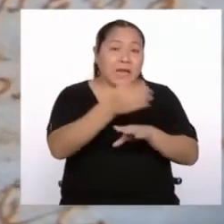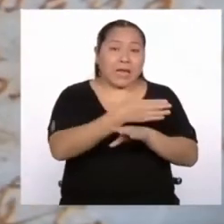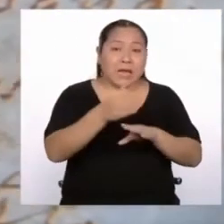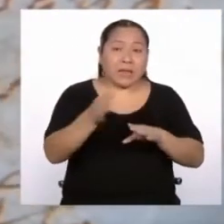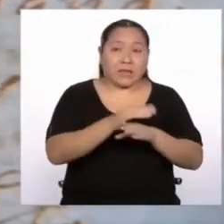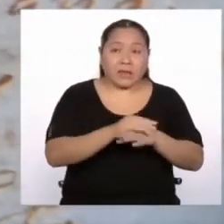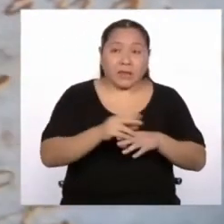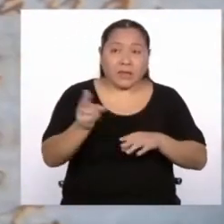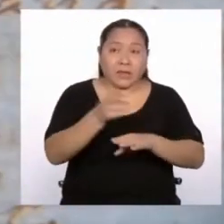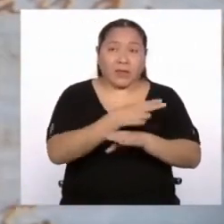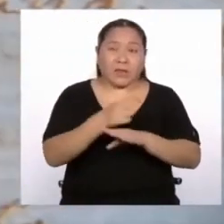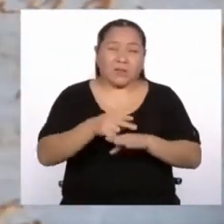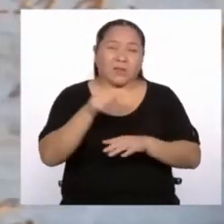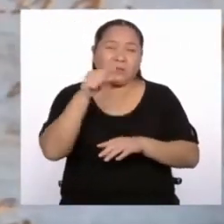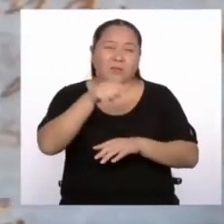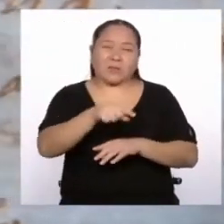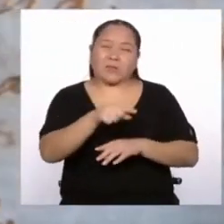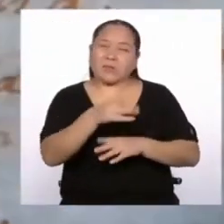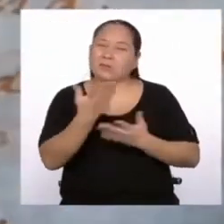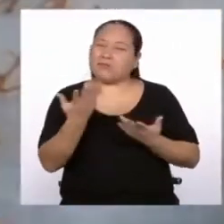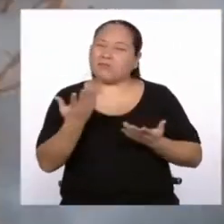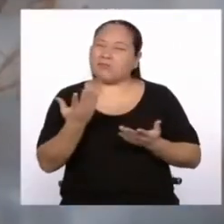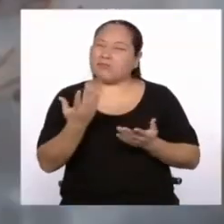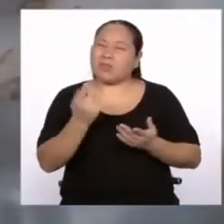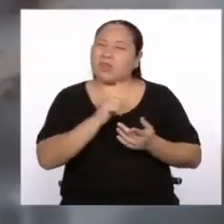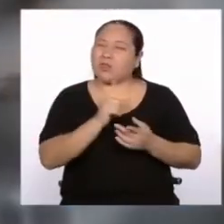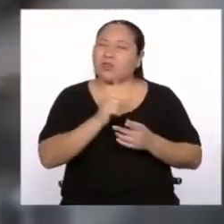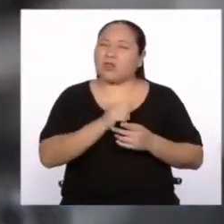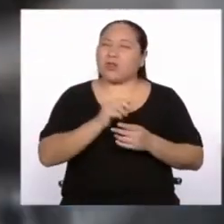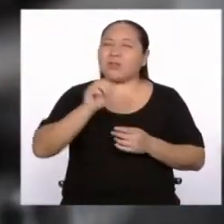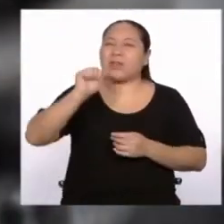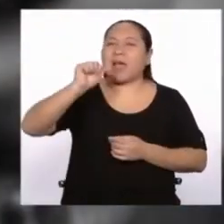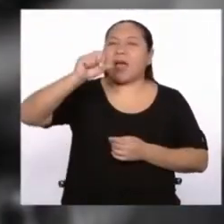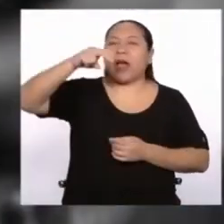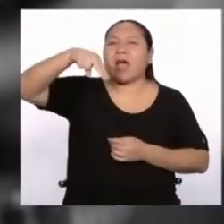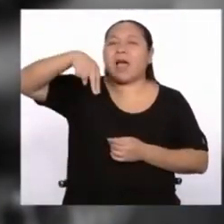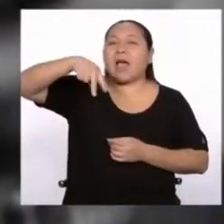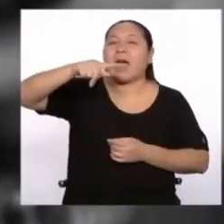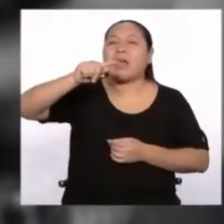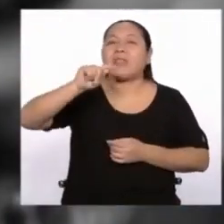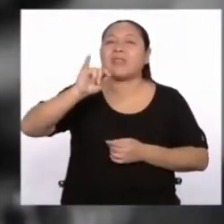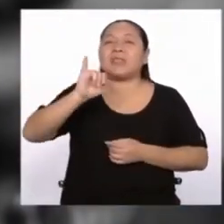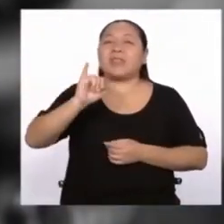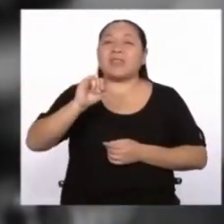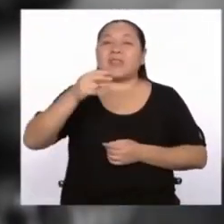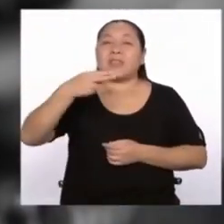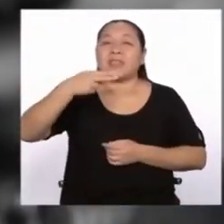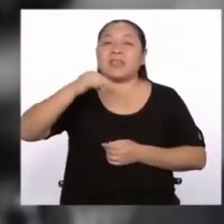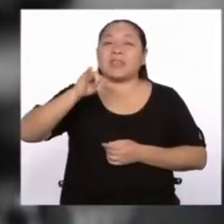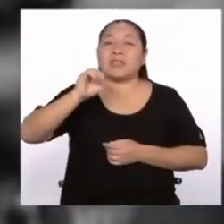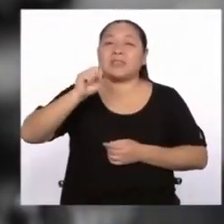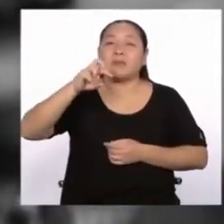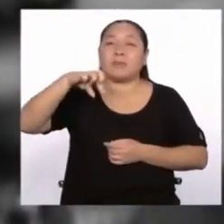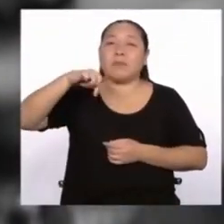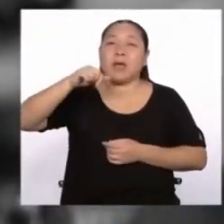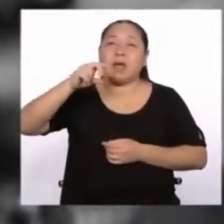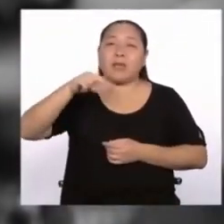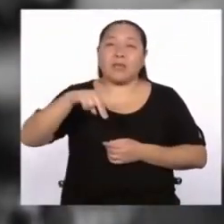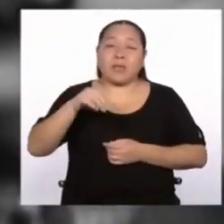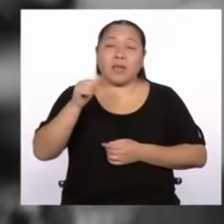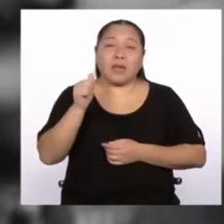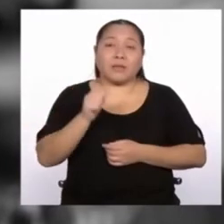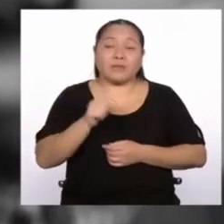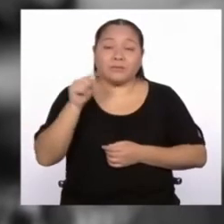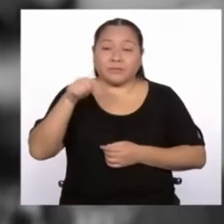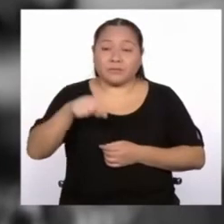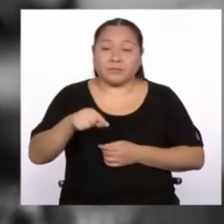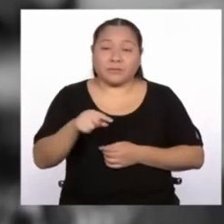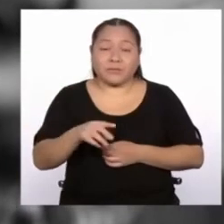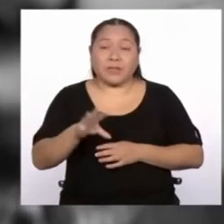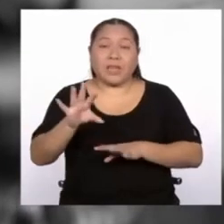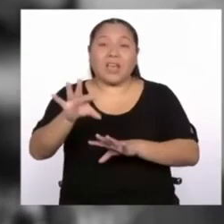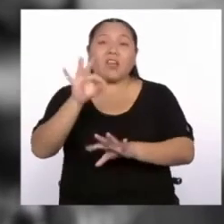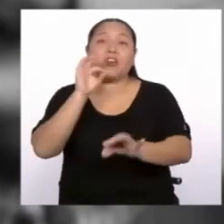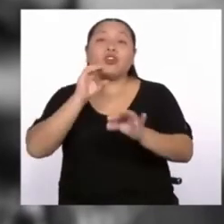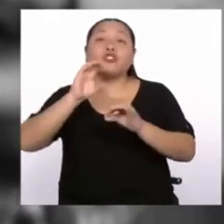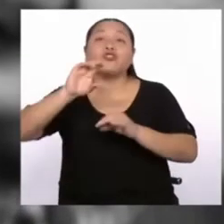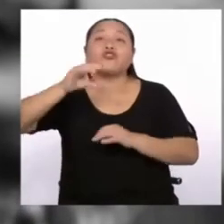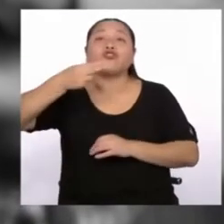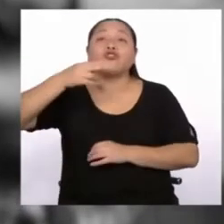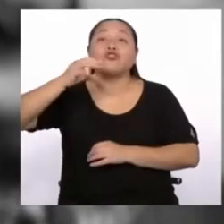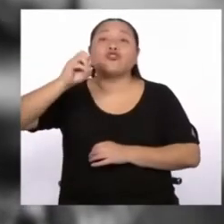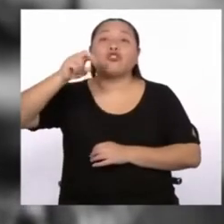parte anti-hispana. Los versos escogidos, escritos por el poeta José Santos Chocano,